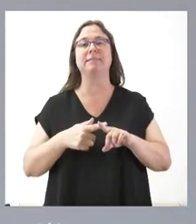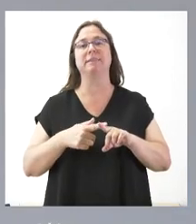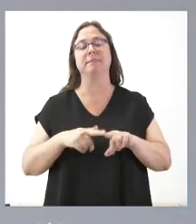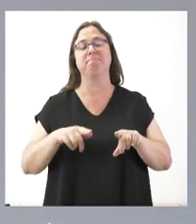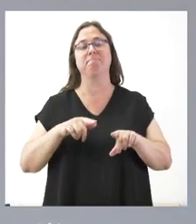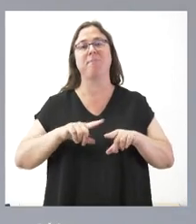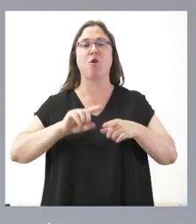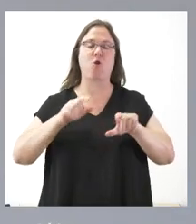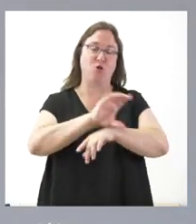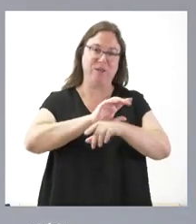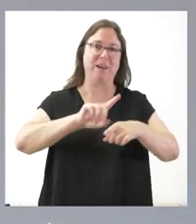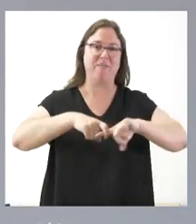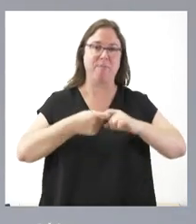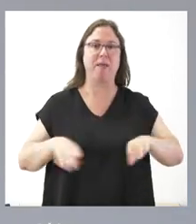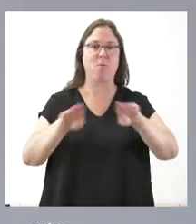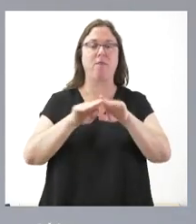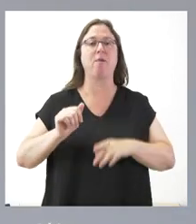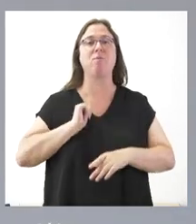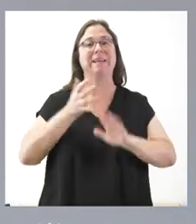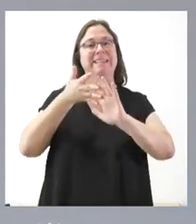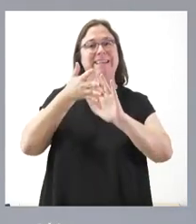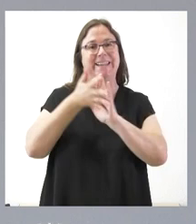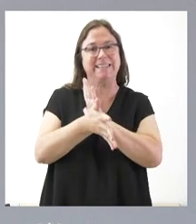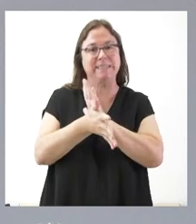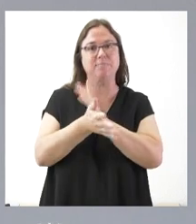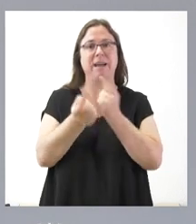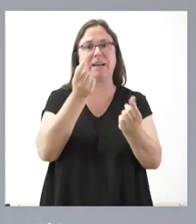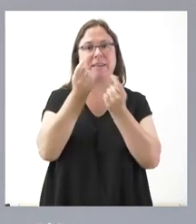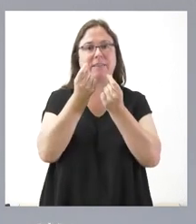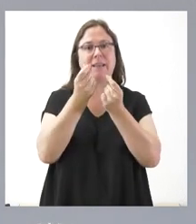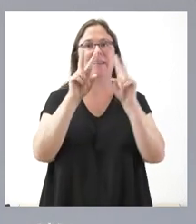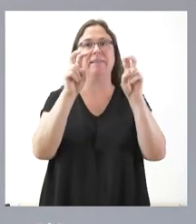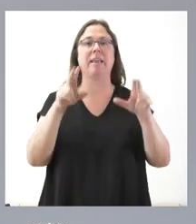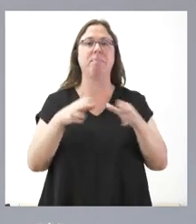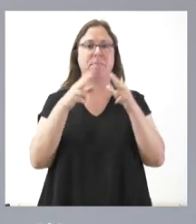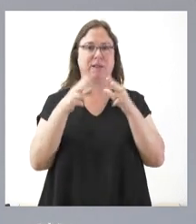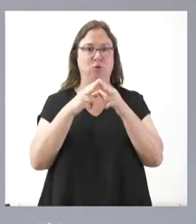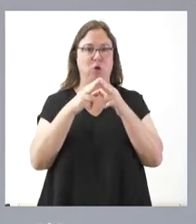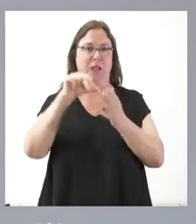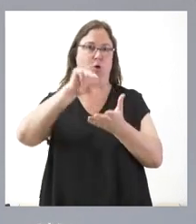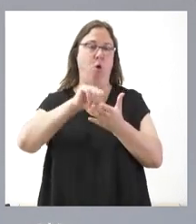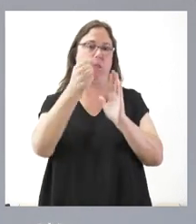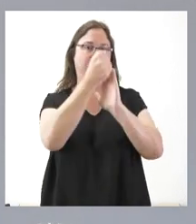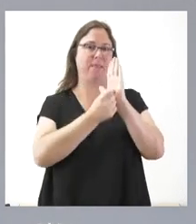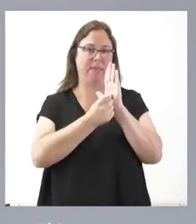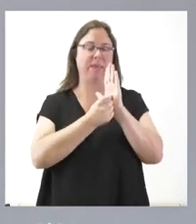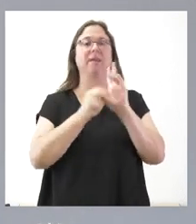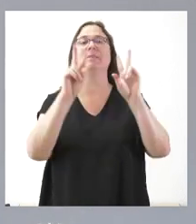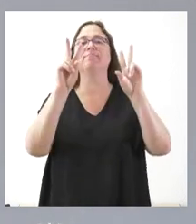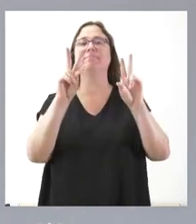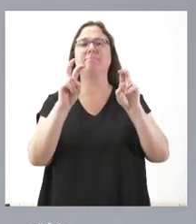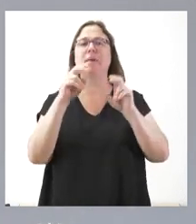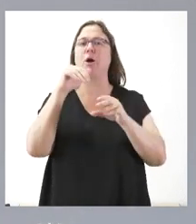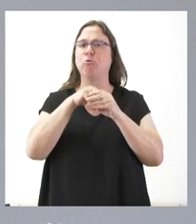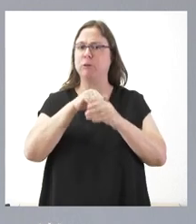detallará el contenido de los aspectos más sociales de este orden del día, que el contenido son muchos